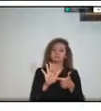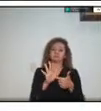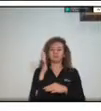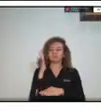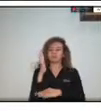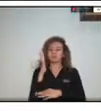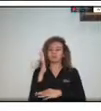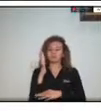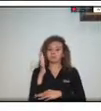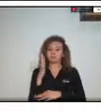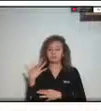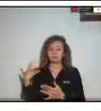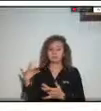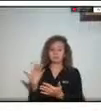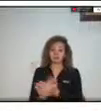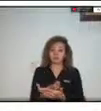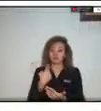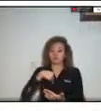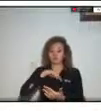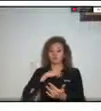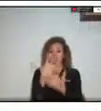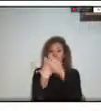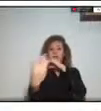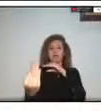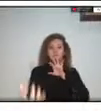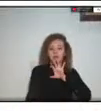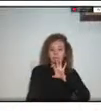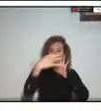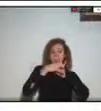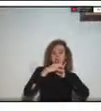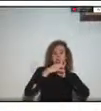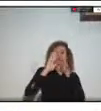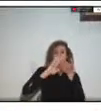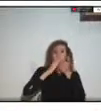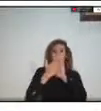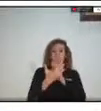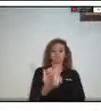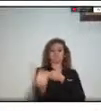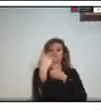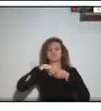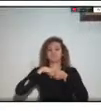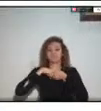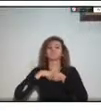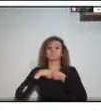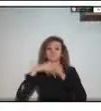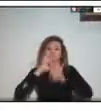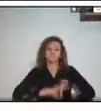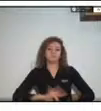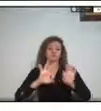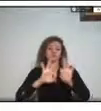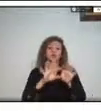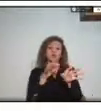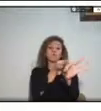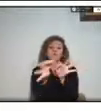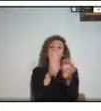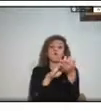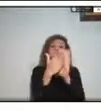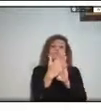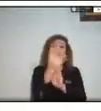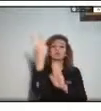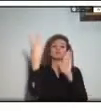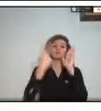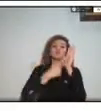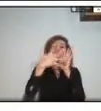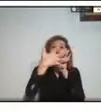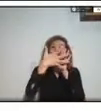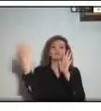preparación externa involucra de una manera muy muy fuerte y muy contundente a las 2.500 comunidades de nuestra área de influencia